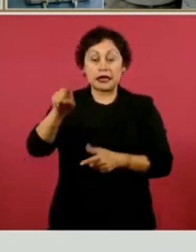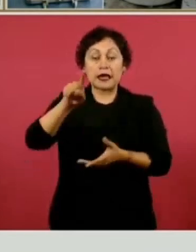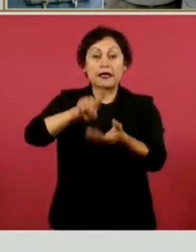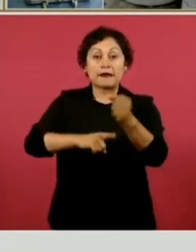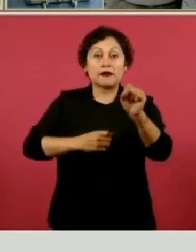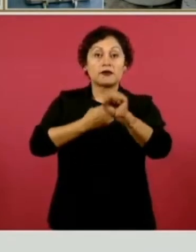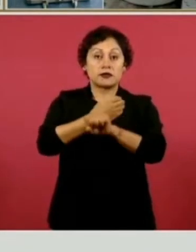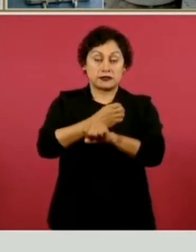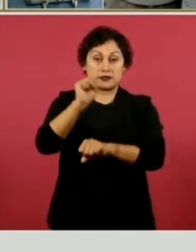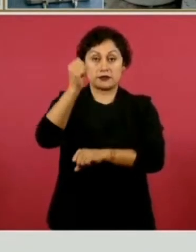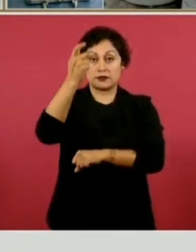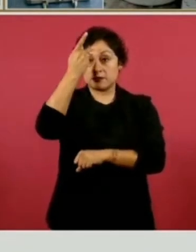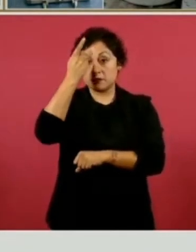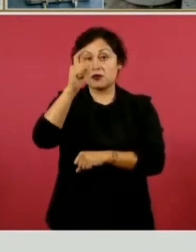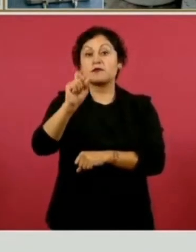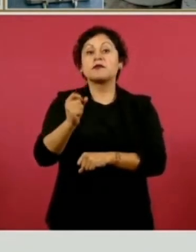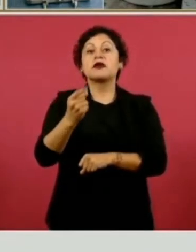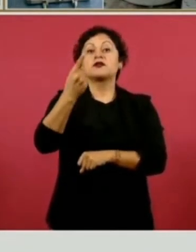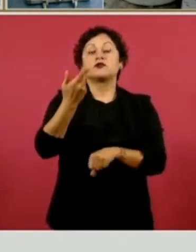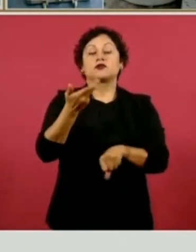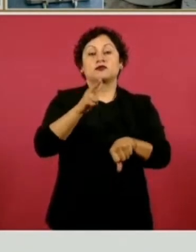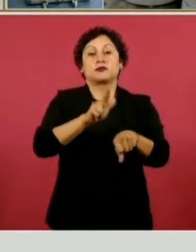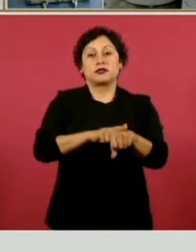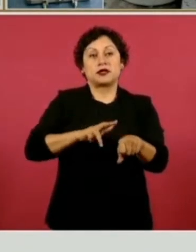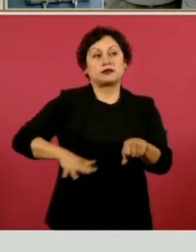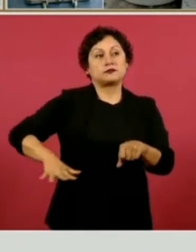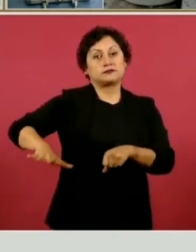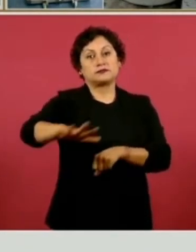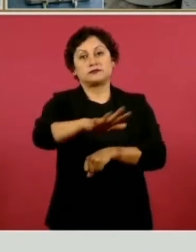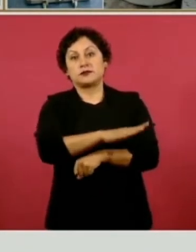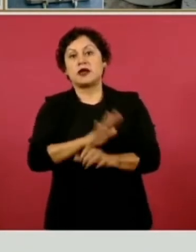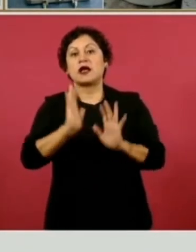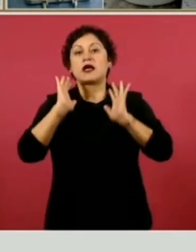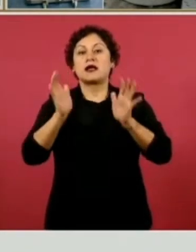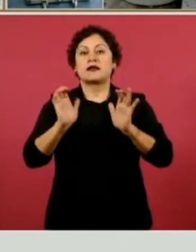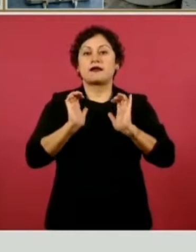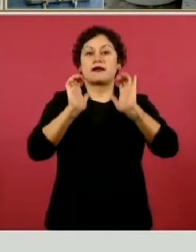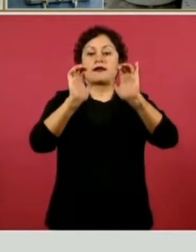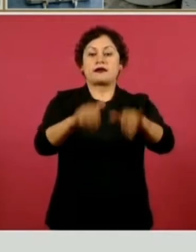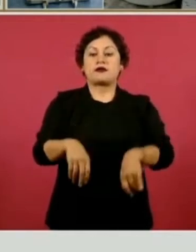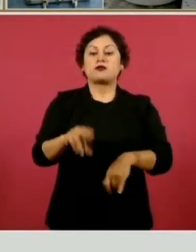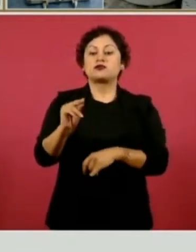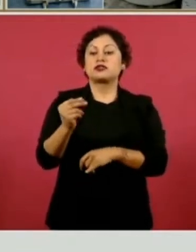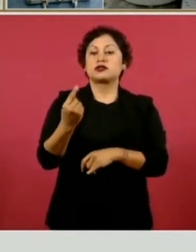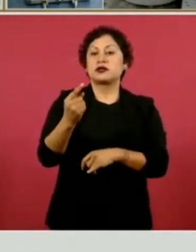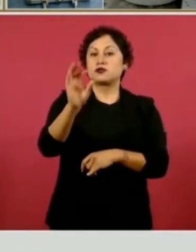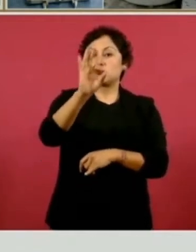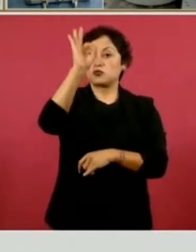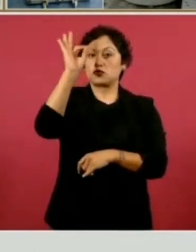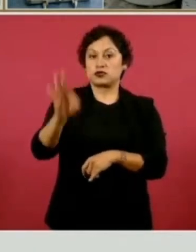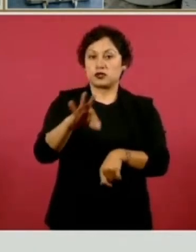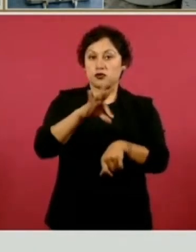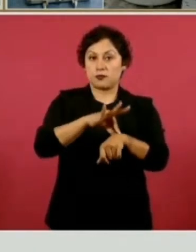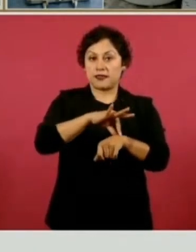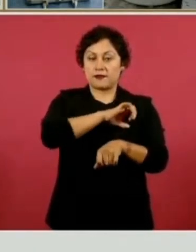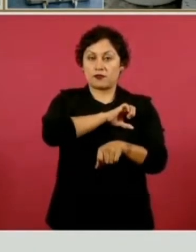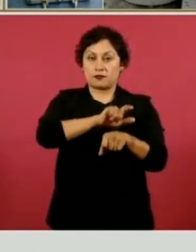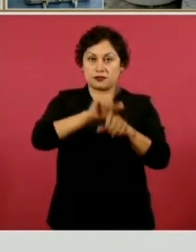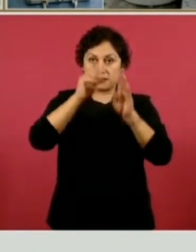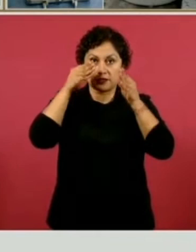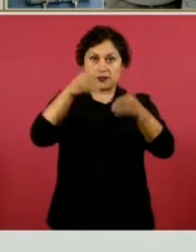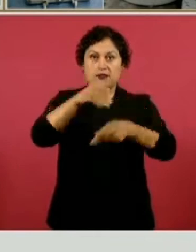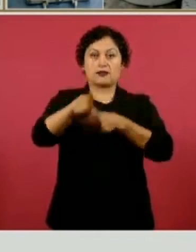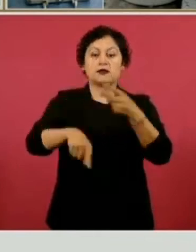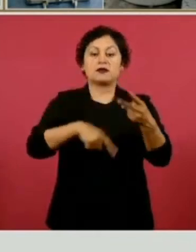en San Luis Potosí, y en ellos ya tenemos la contratación de 81 por ciento del personal médico especialista, 79 por